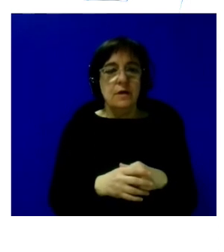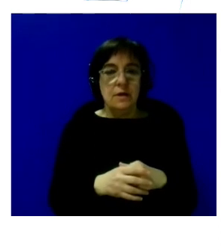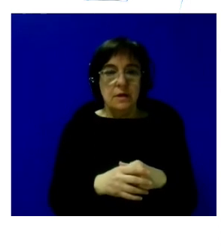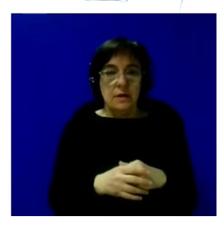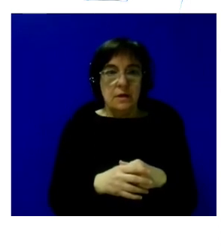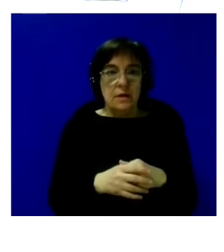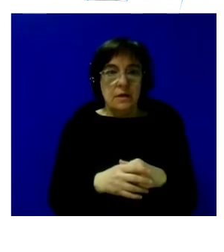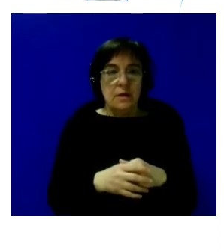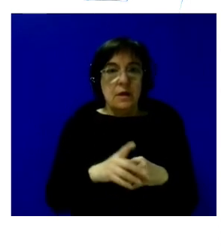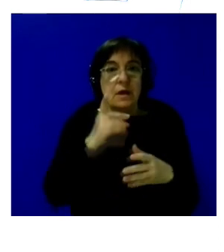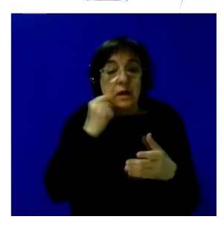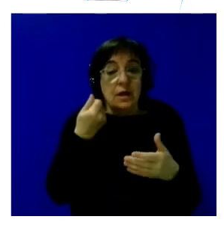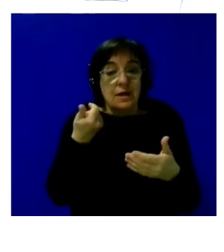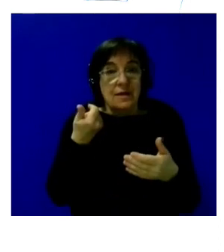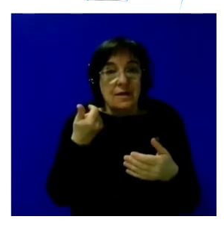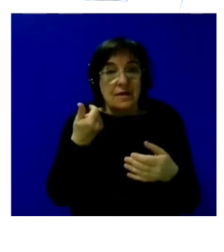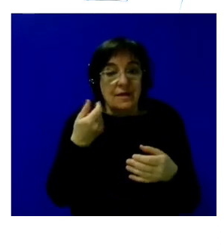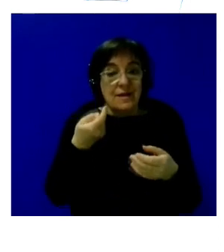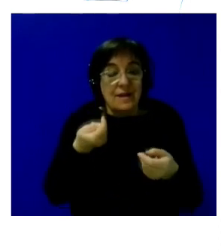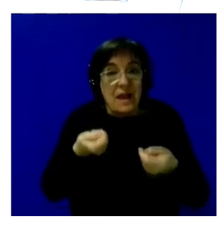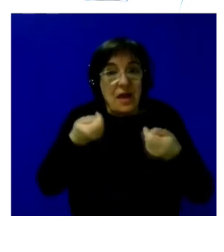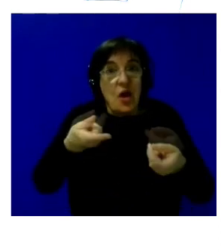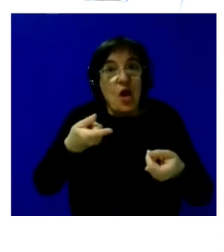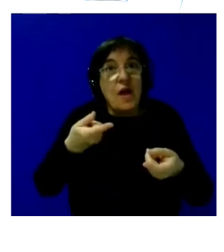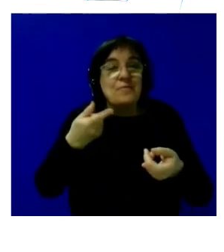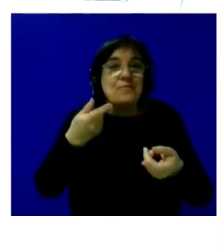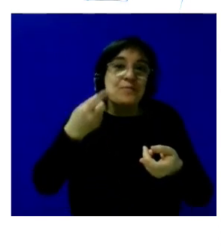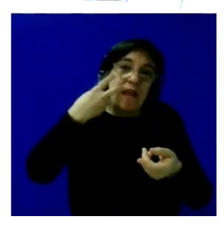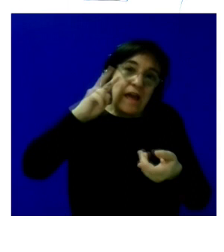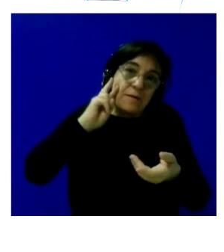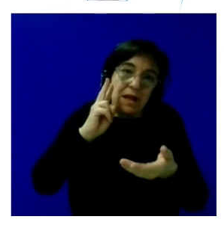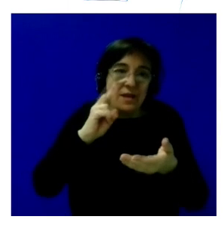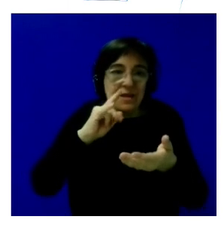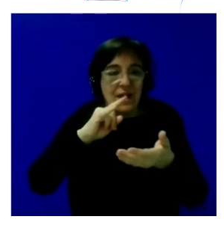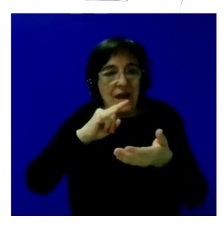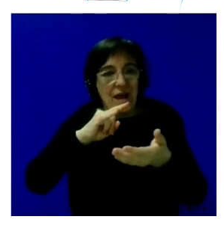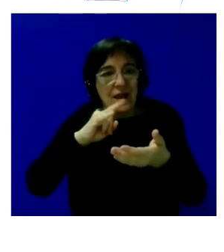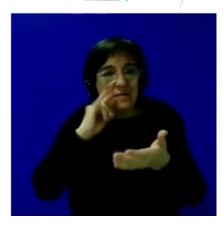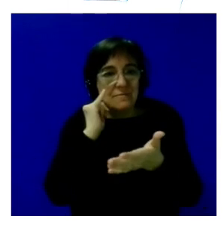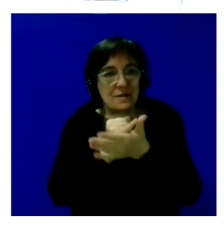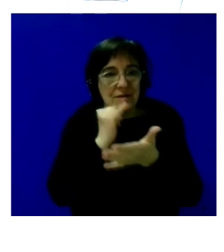que semillas va a ofrecer esta experiencia de pilotaje de los retoma es decir cuáles son